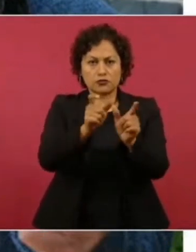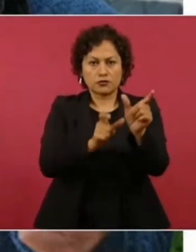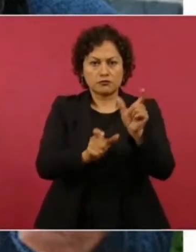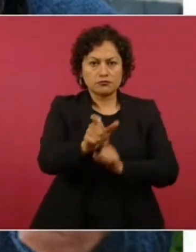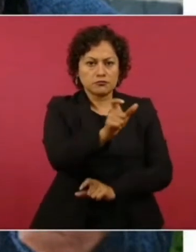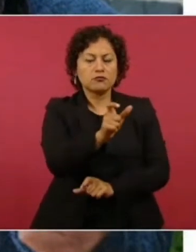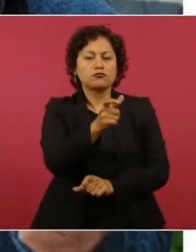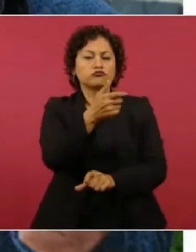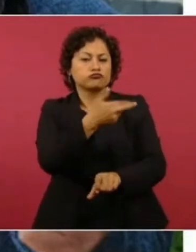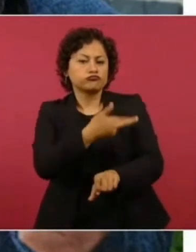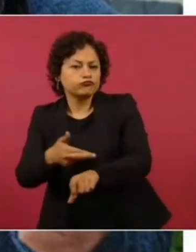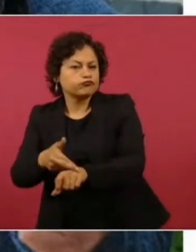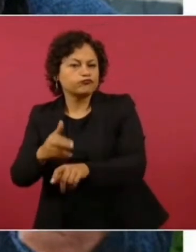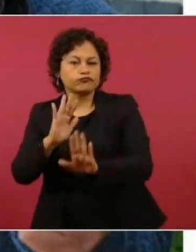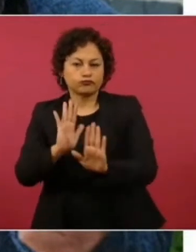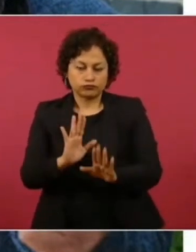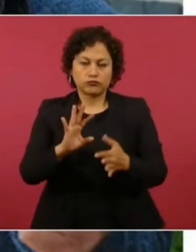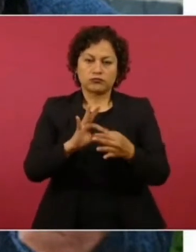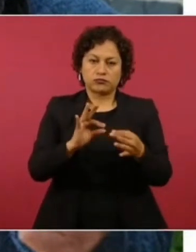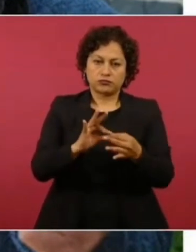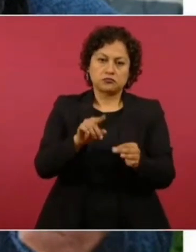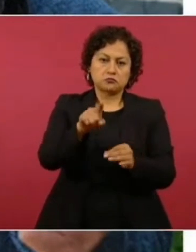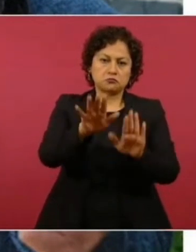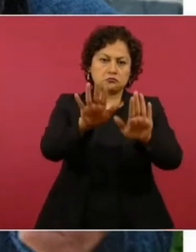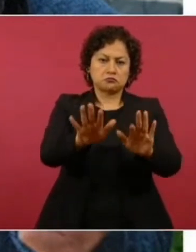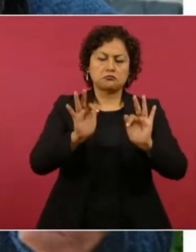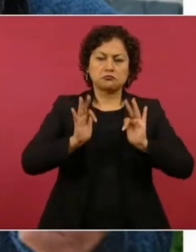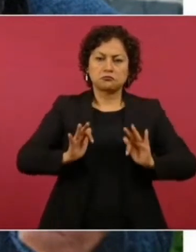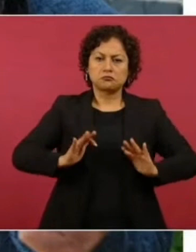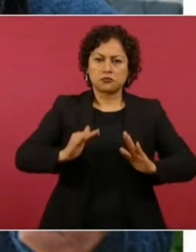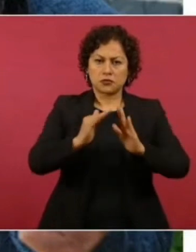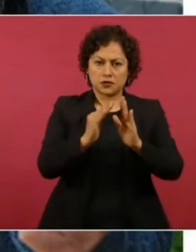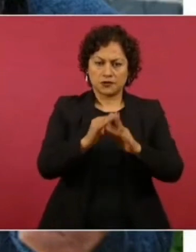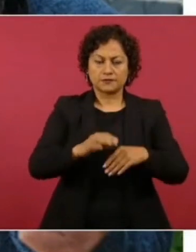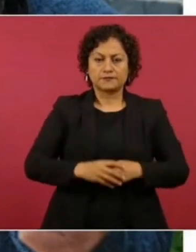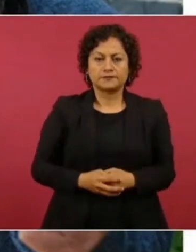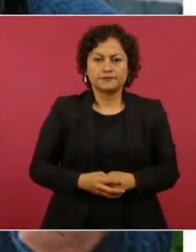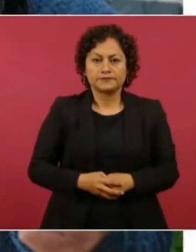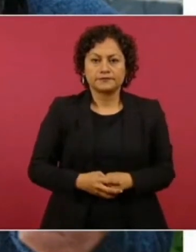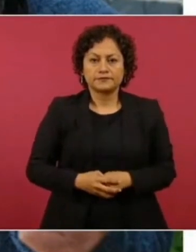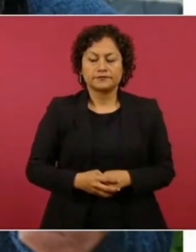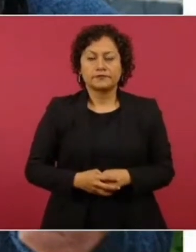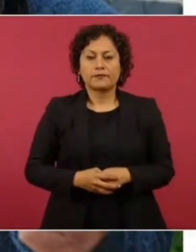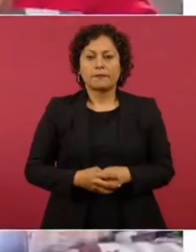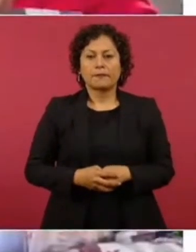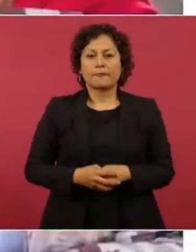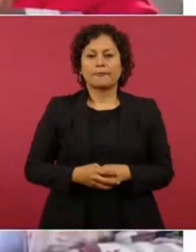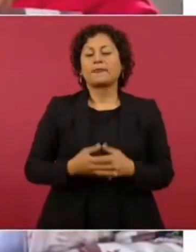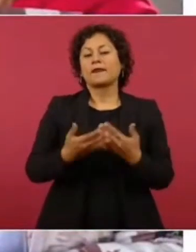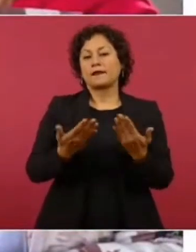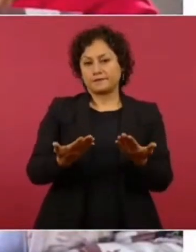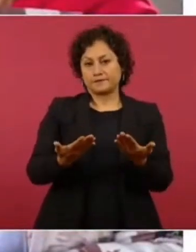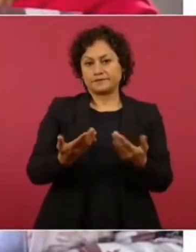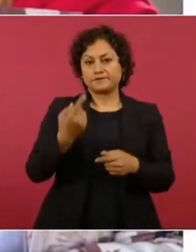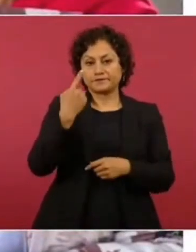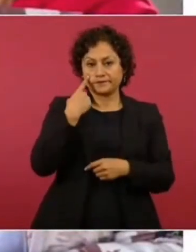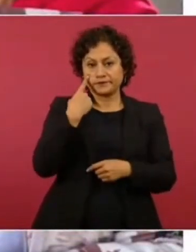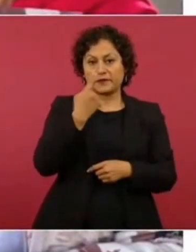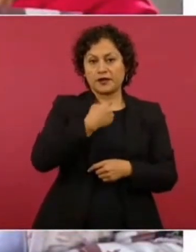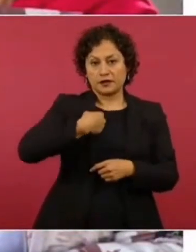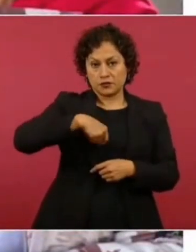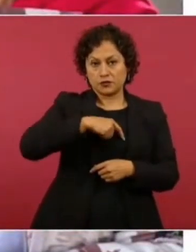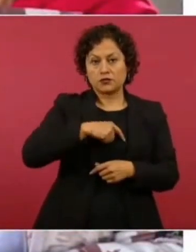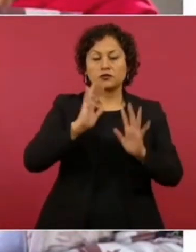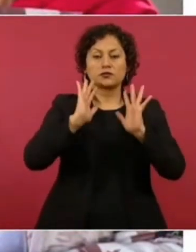independientemente si ellos no pueden salir de casa. Adelante. Como aquí ya lo hemos dicho, ya se